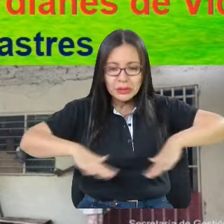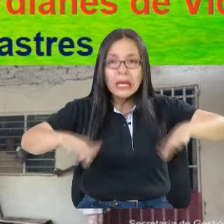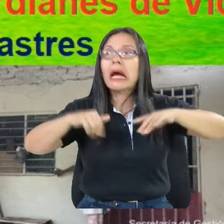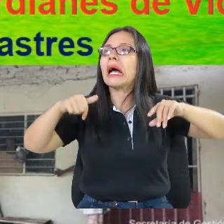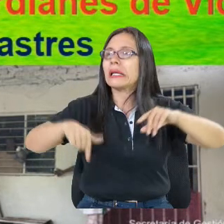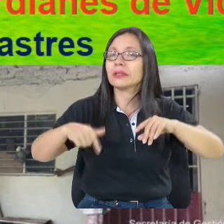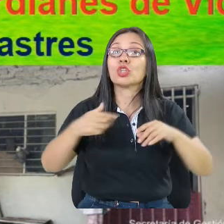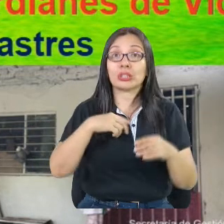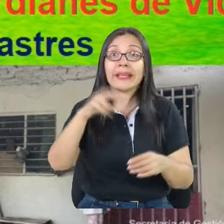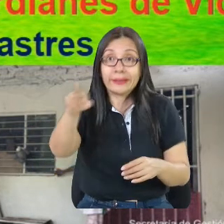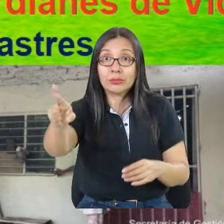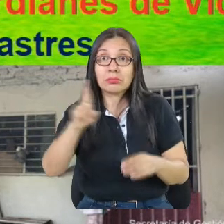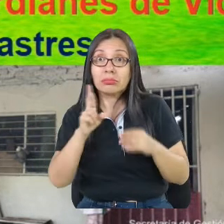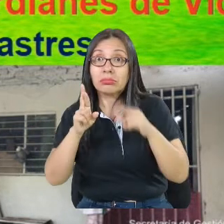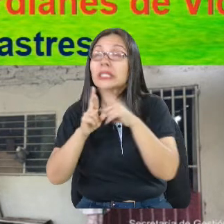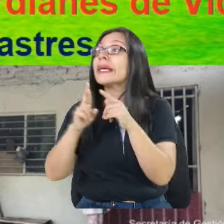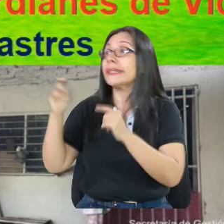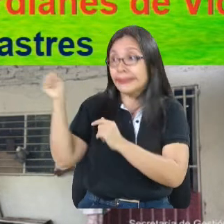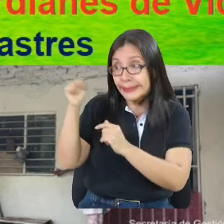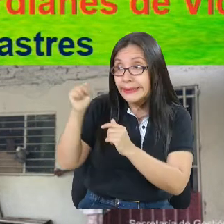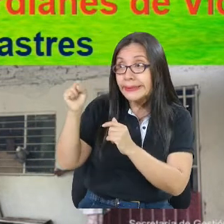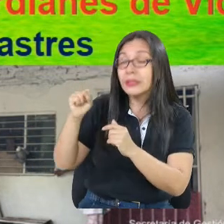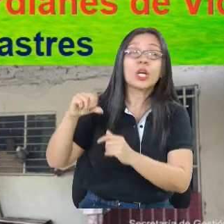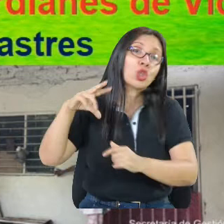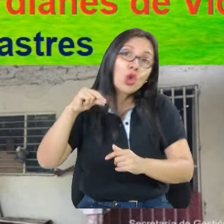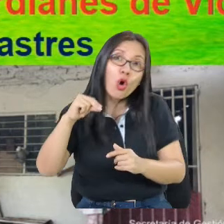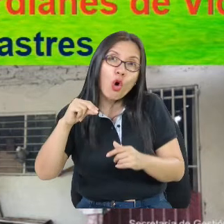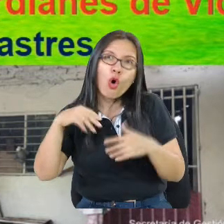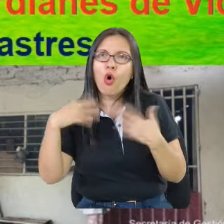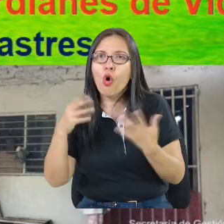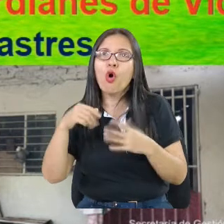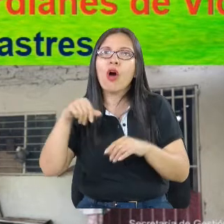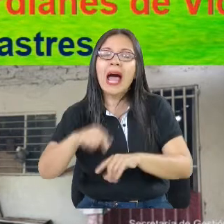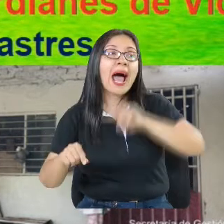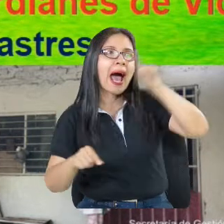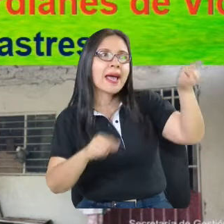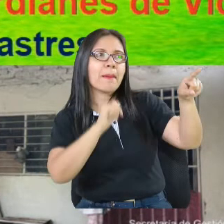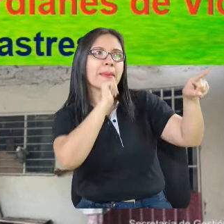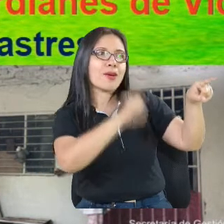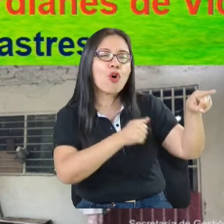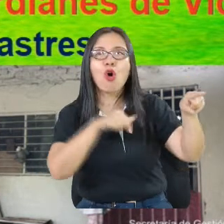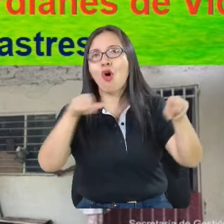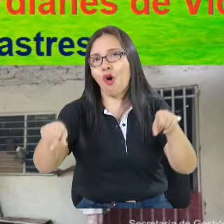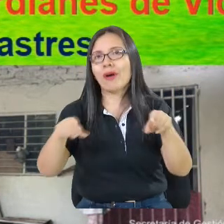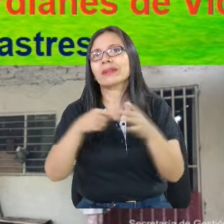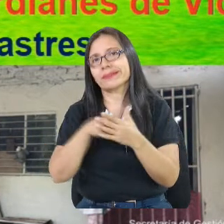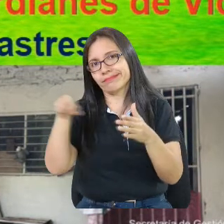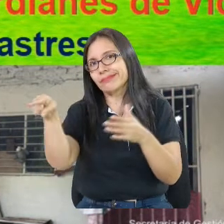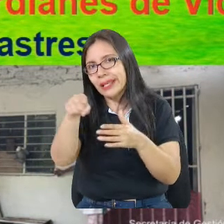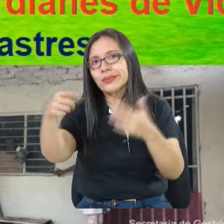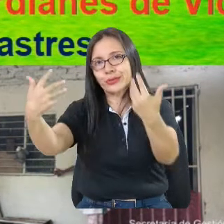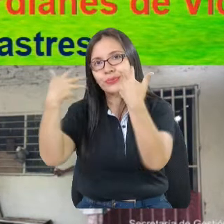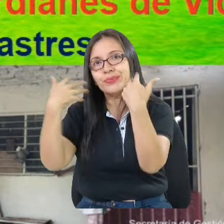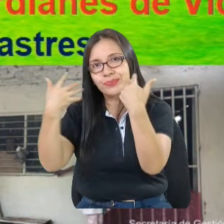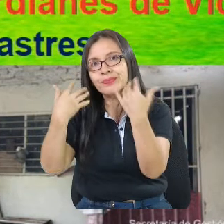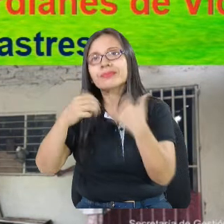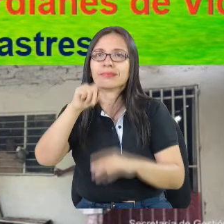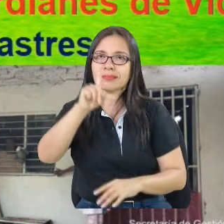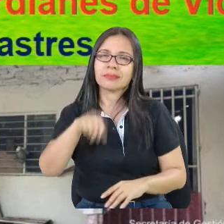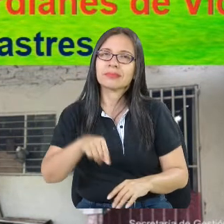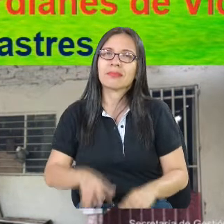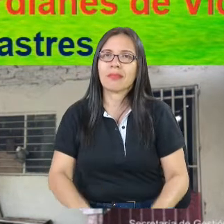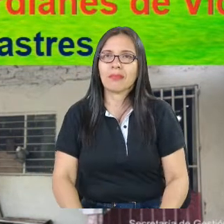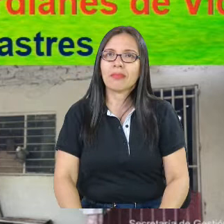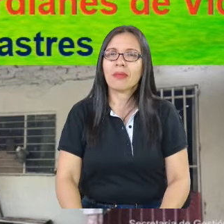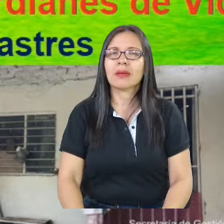aquí no. Aquí se registran más eventos, aquí ha pasado esto. Vemos, por ejemplo, aquí esto